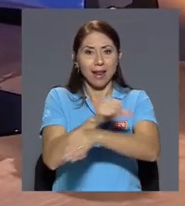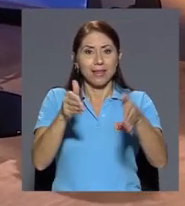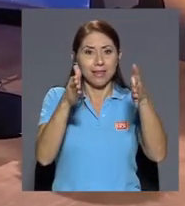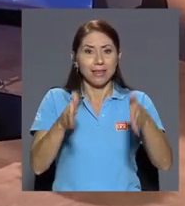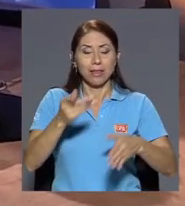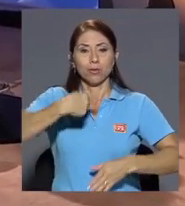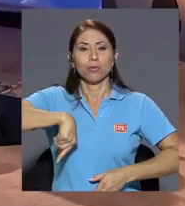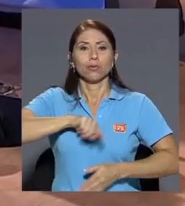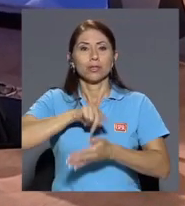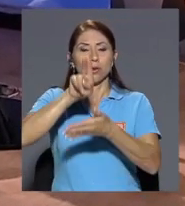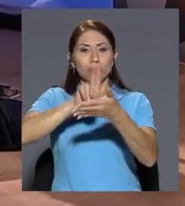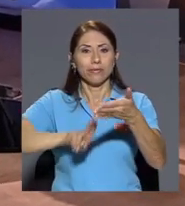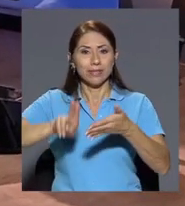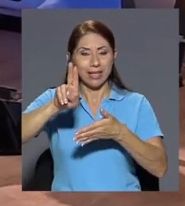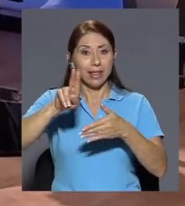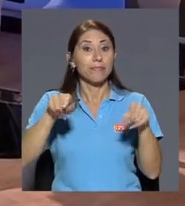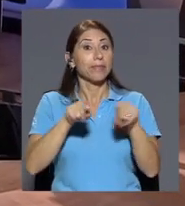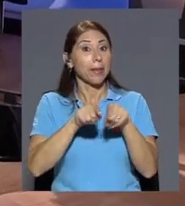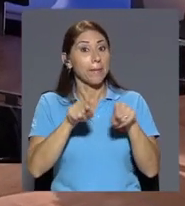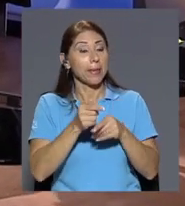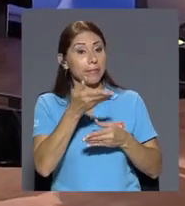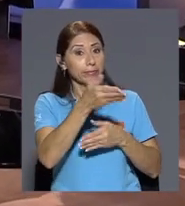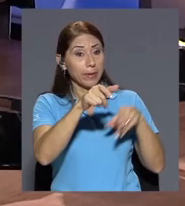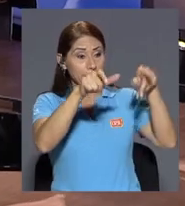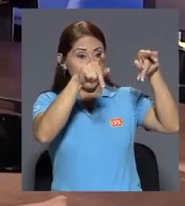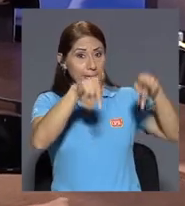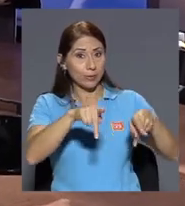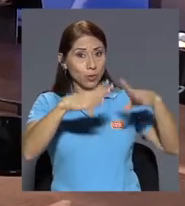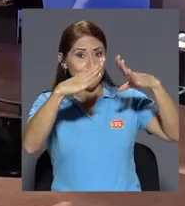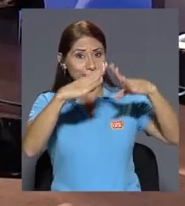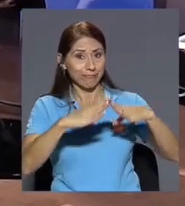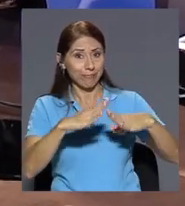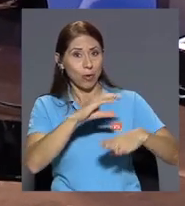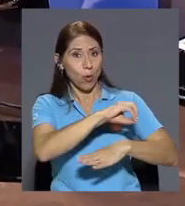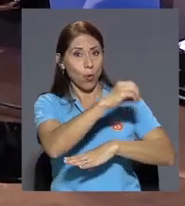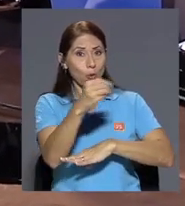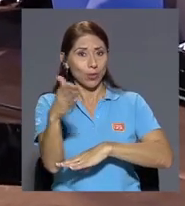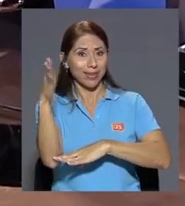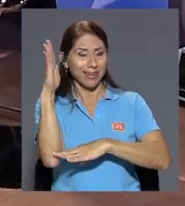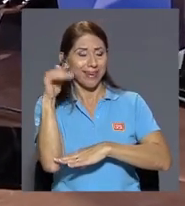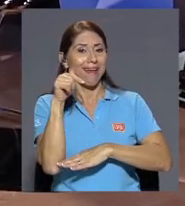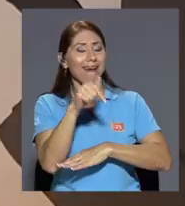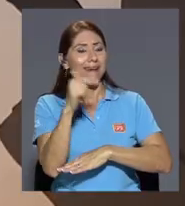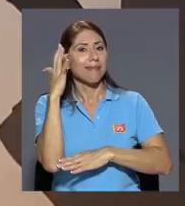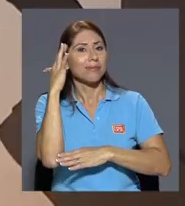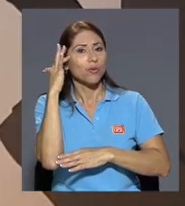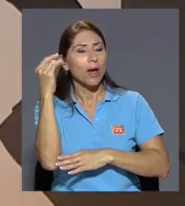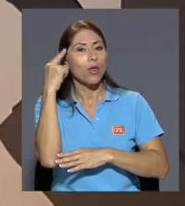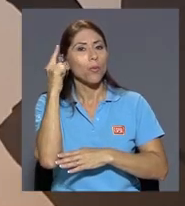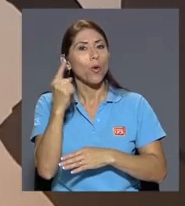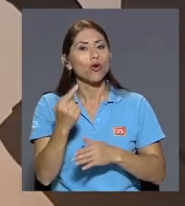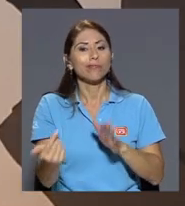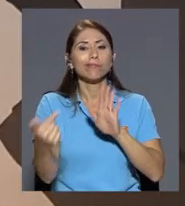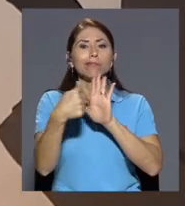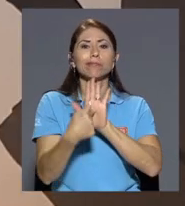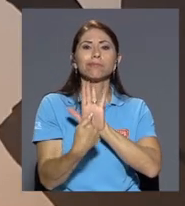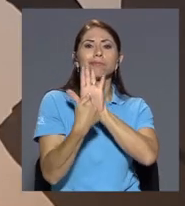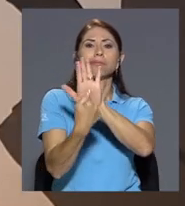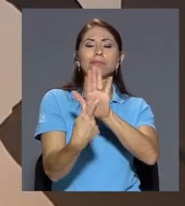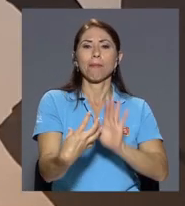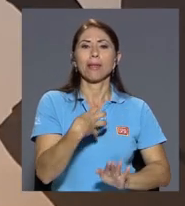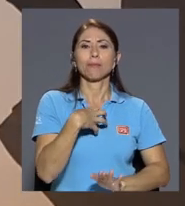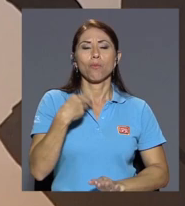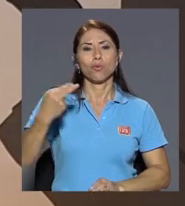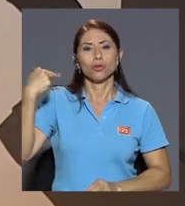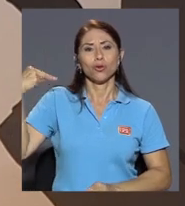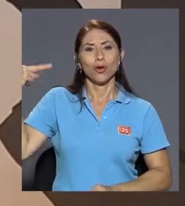es un ciudadano de Orotina que se ha preocupado por rescatar el patrimonio histórico y es a partir